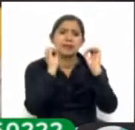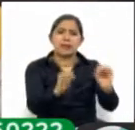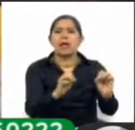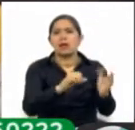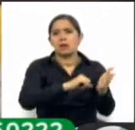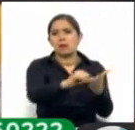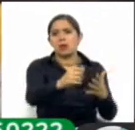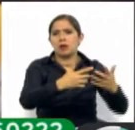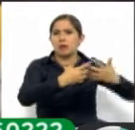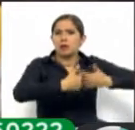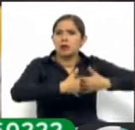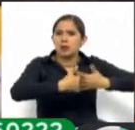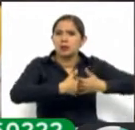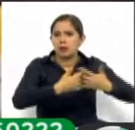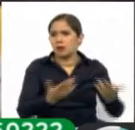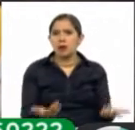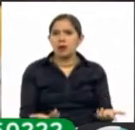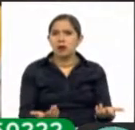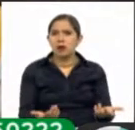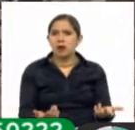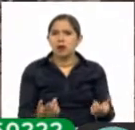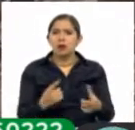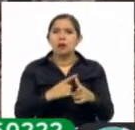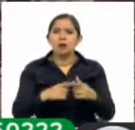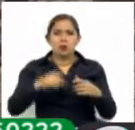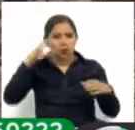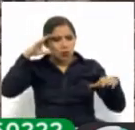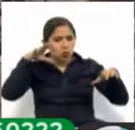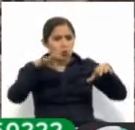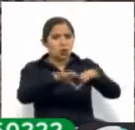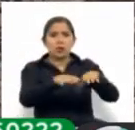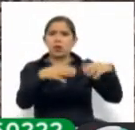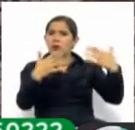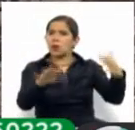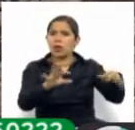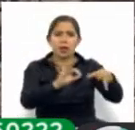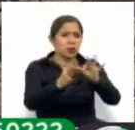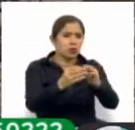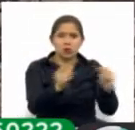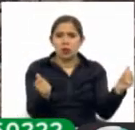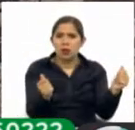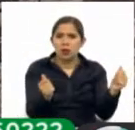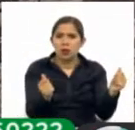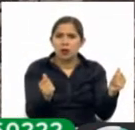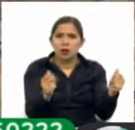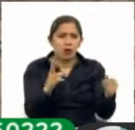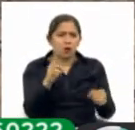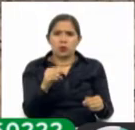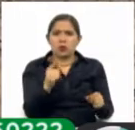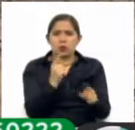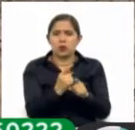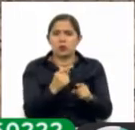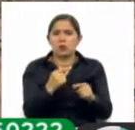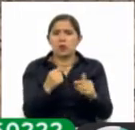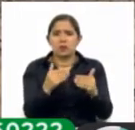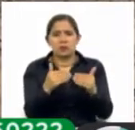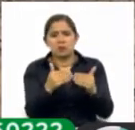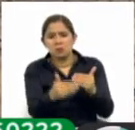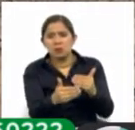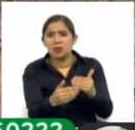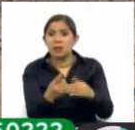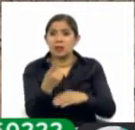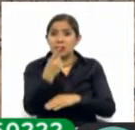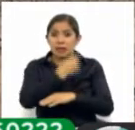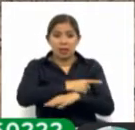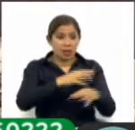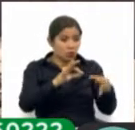empresa, así que el contrato está resuelto y por lo tanto no corresponde que desde el día en el que